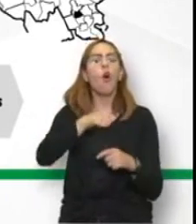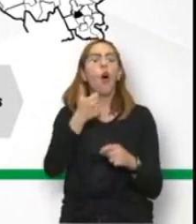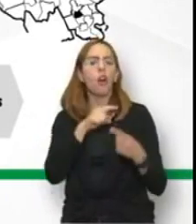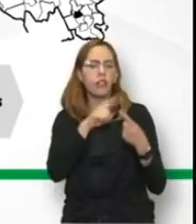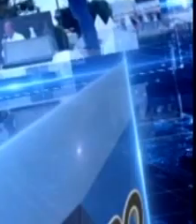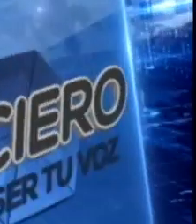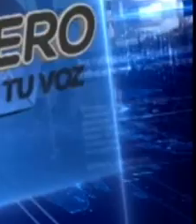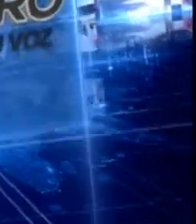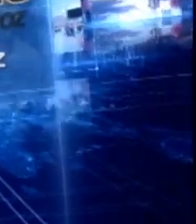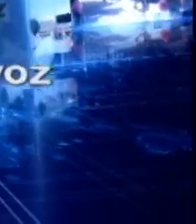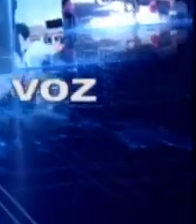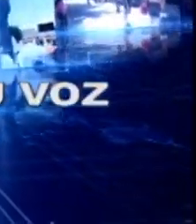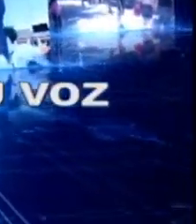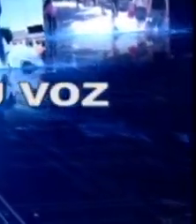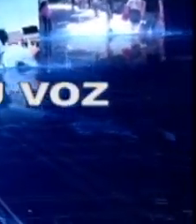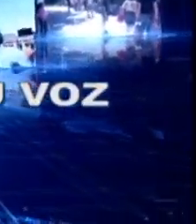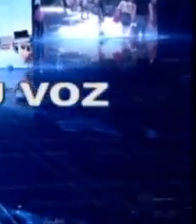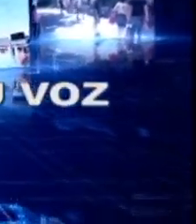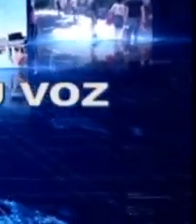en otro estado